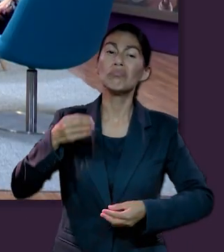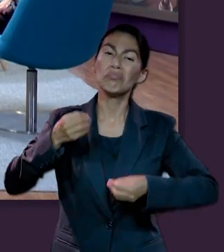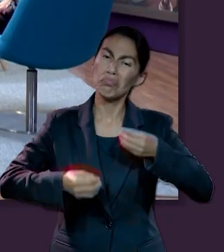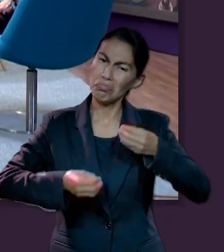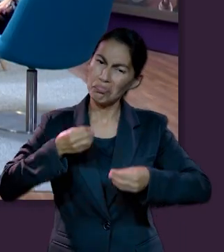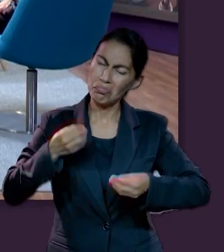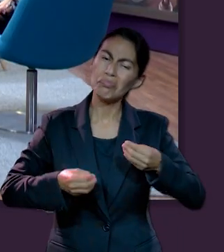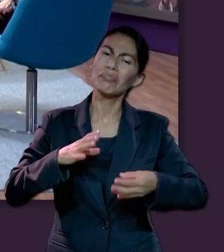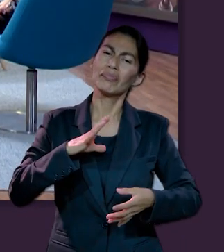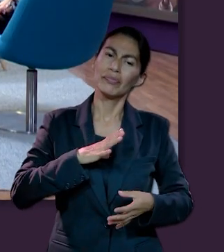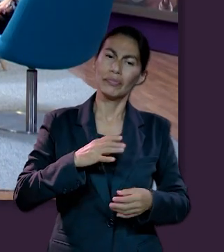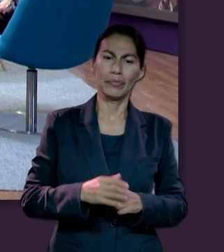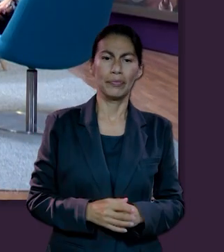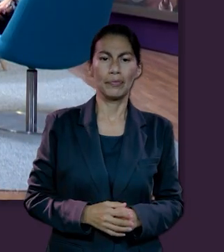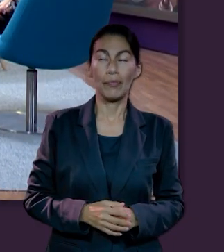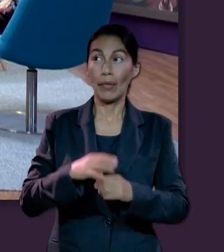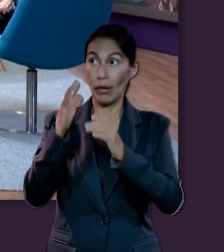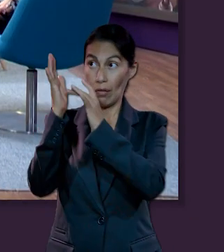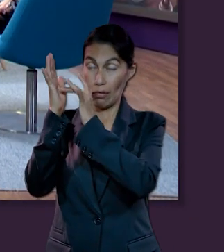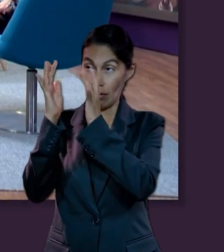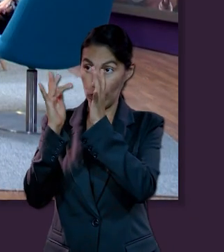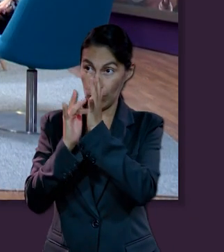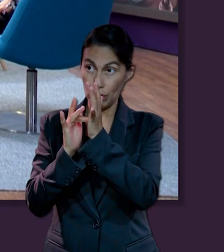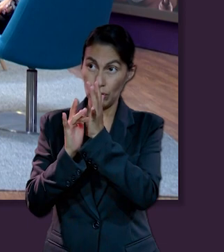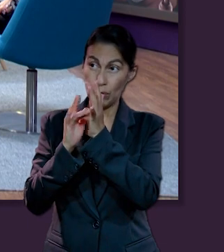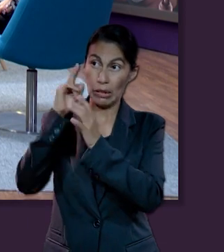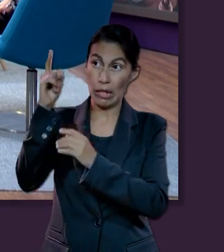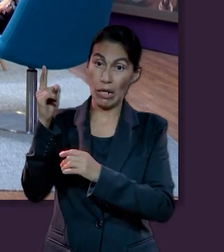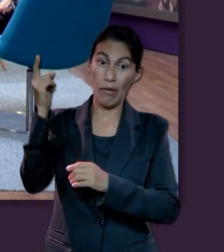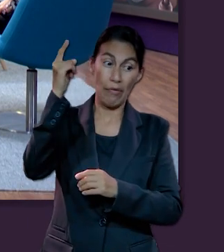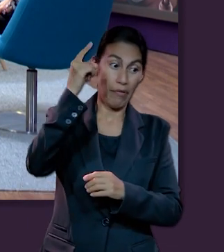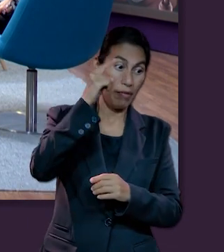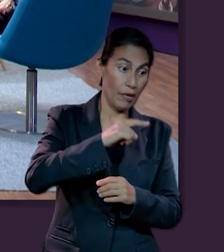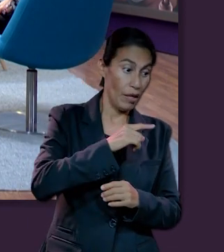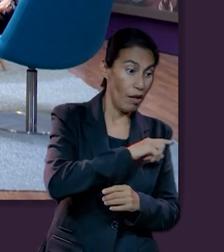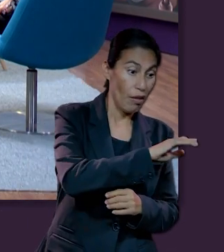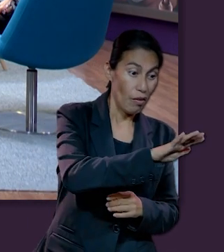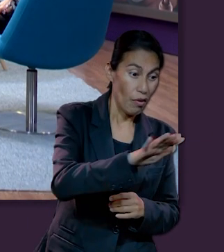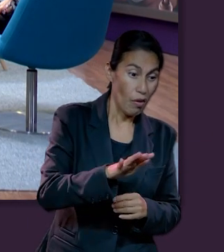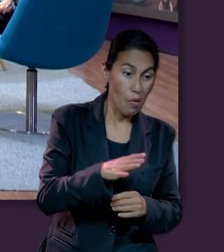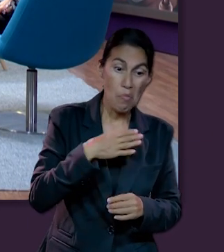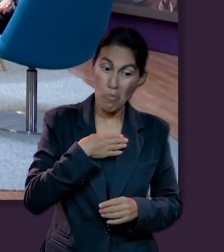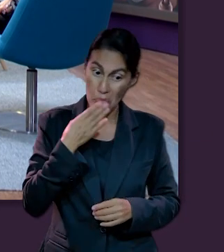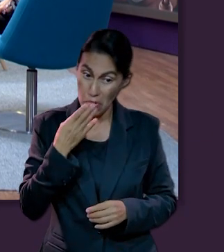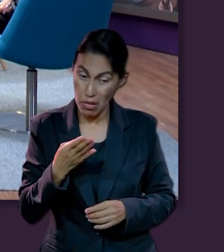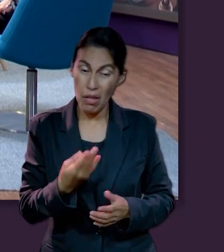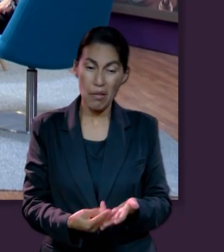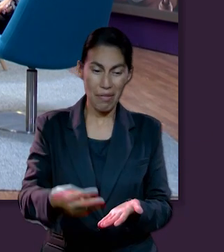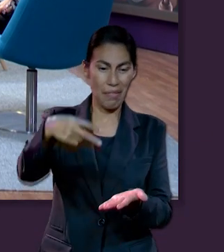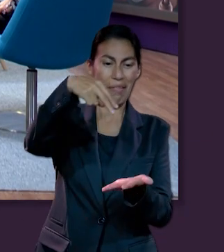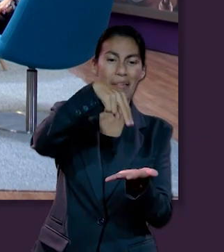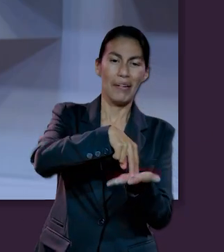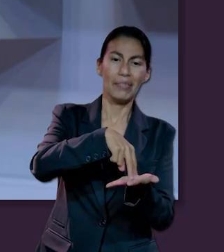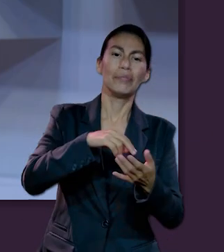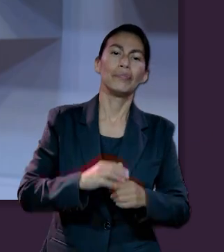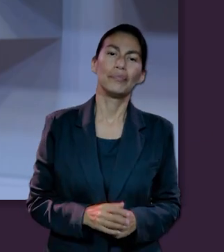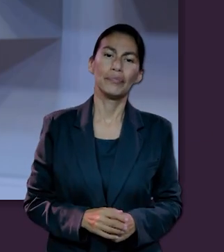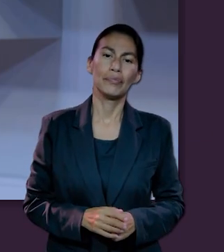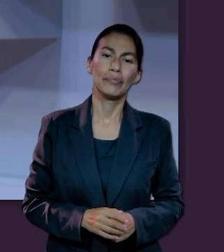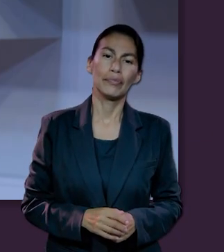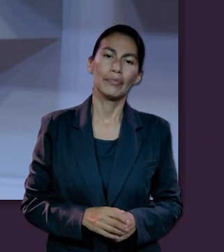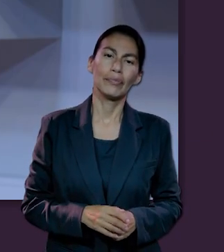sino que va a haber un juicio final y Jesús es el que va a resucitarnos en ese momento.